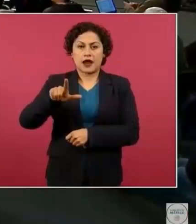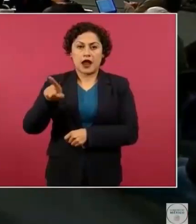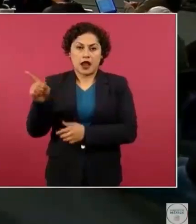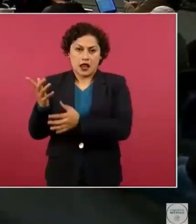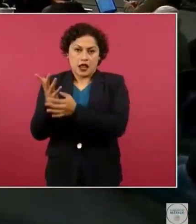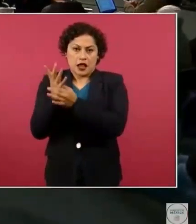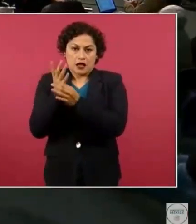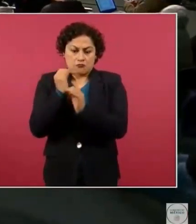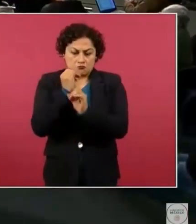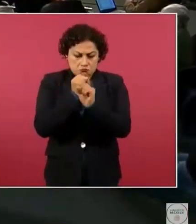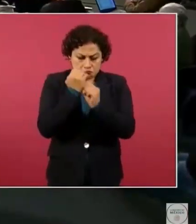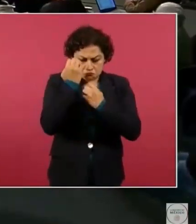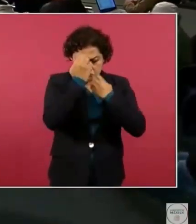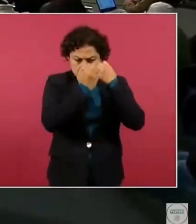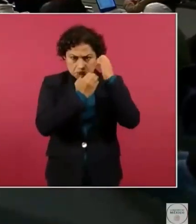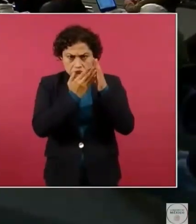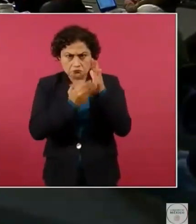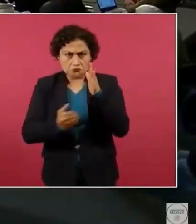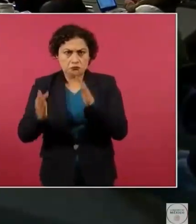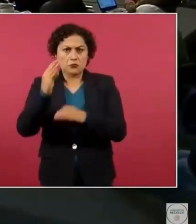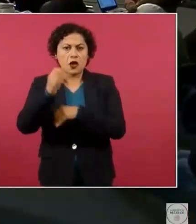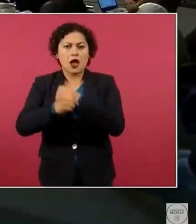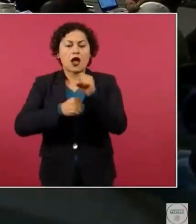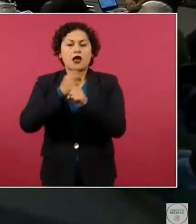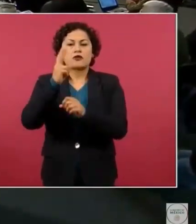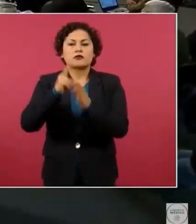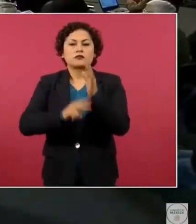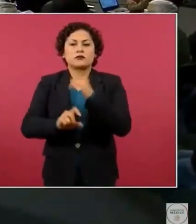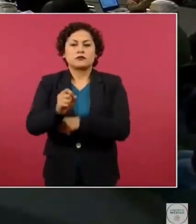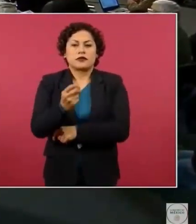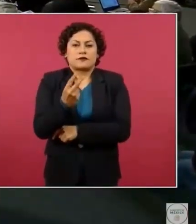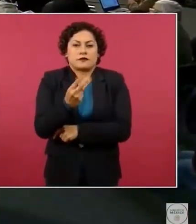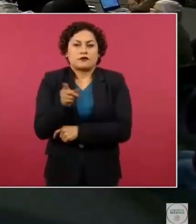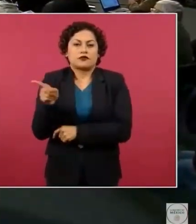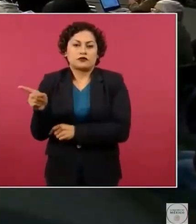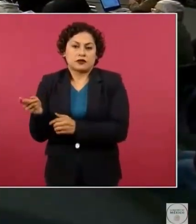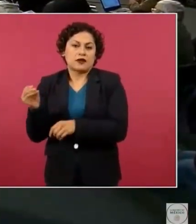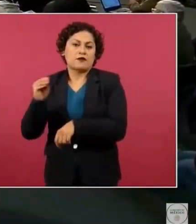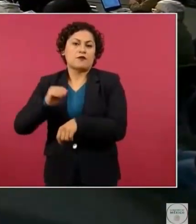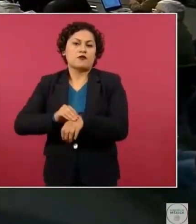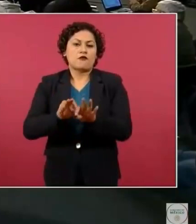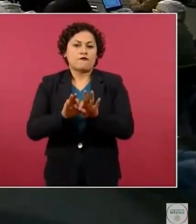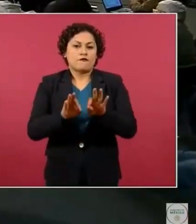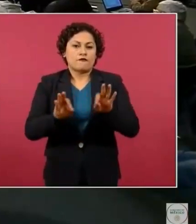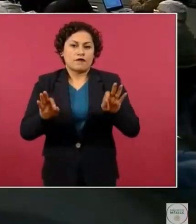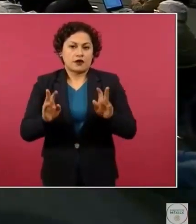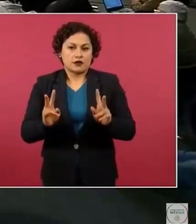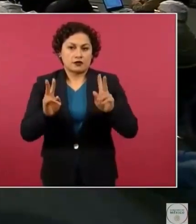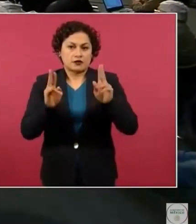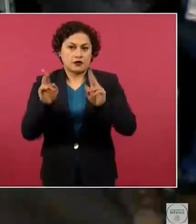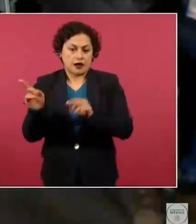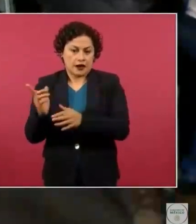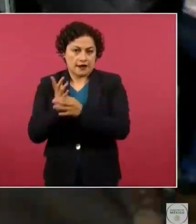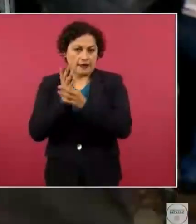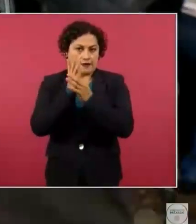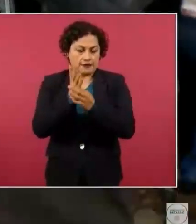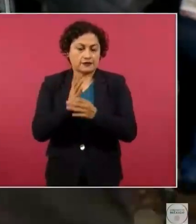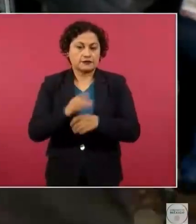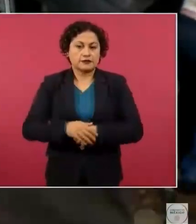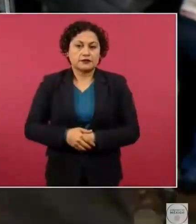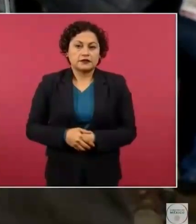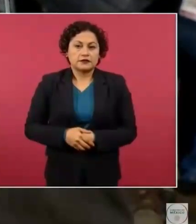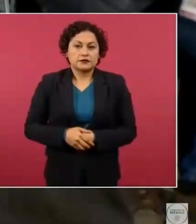balance del 2022, entre ello, parafraseo algunas de las citas que dio, dice que la inseguridad